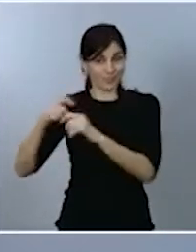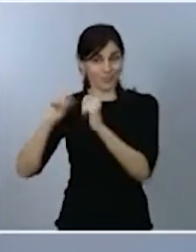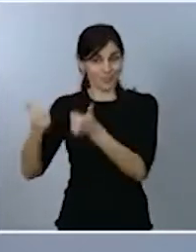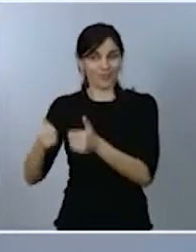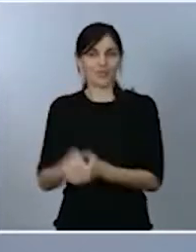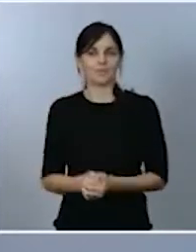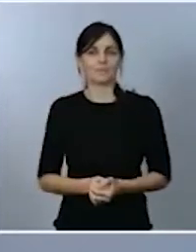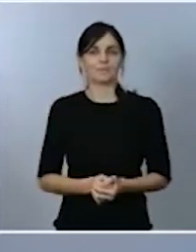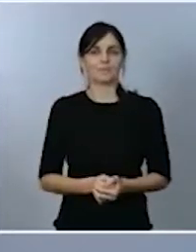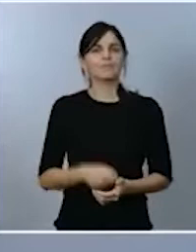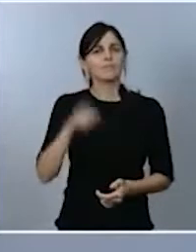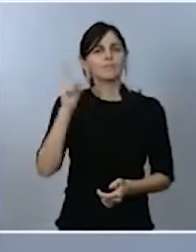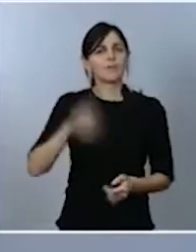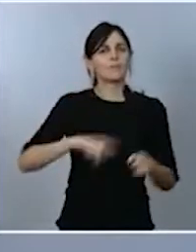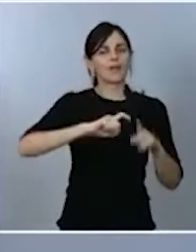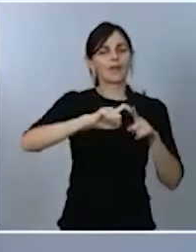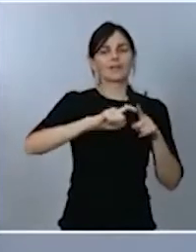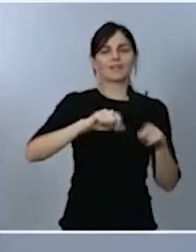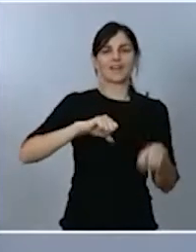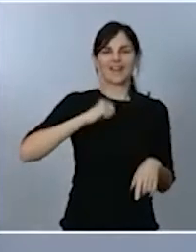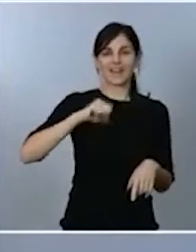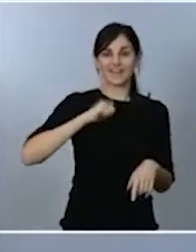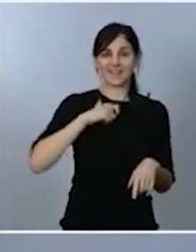pacientes especialmente vulnerables,